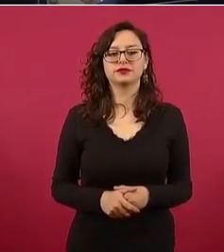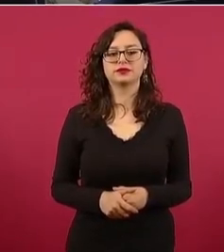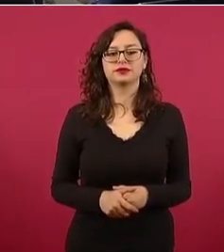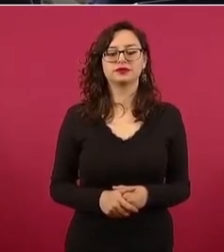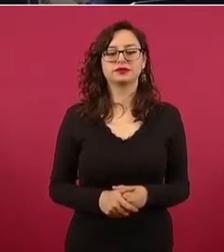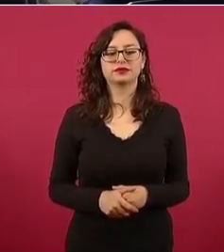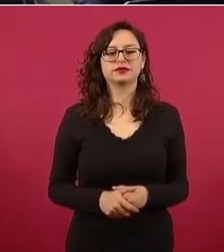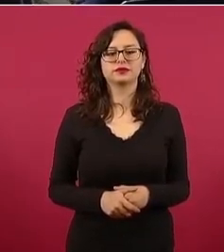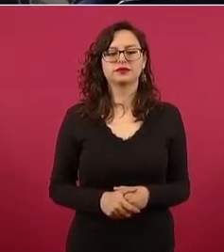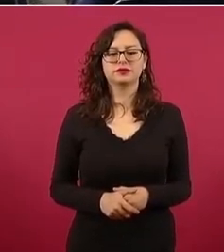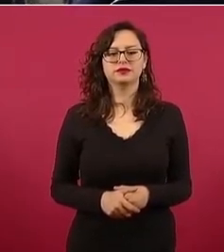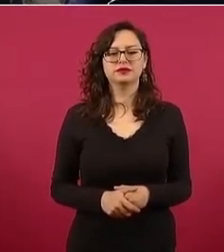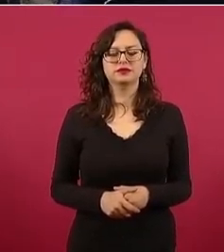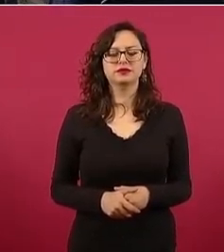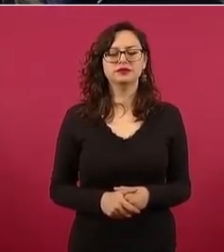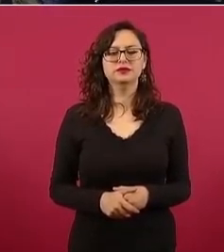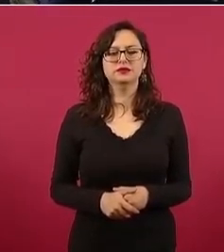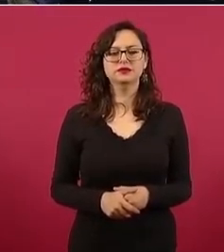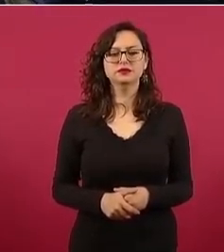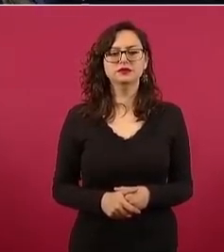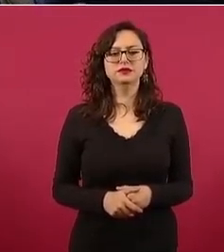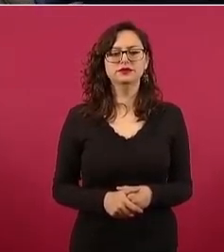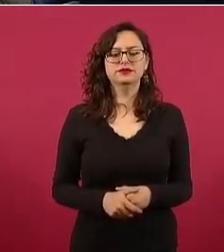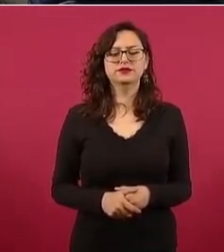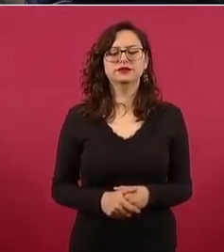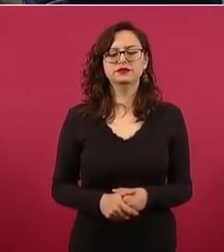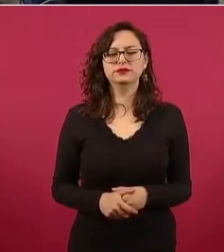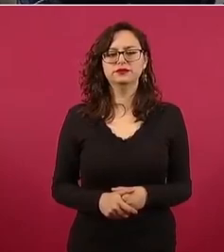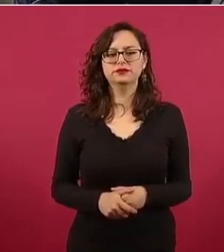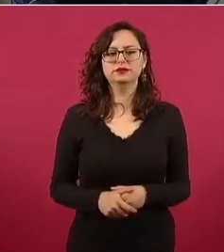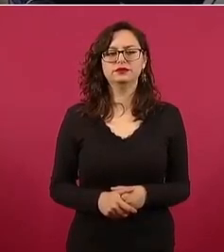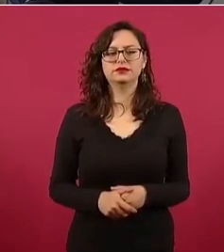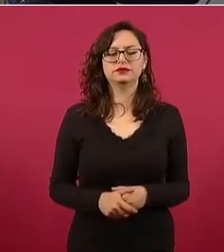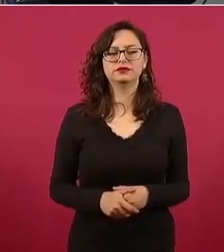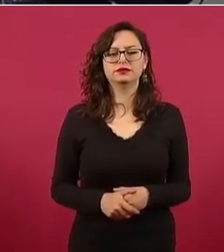ya se tiene el mecanismo de control de insumos,